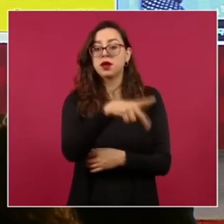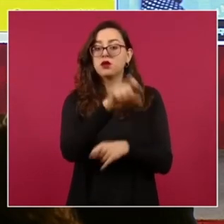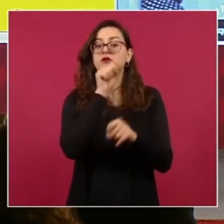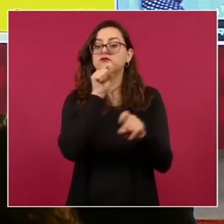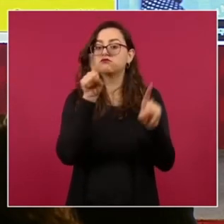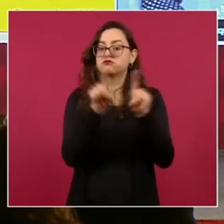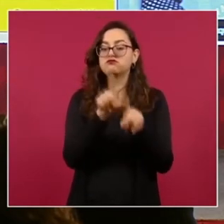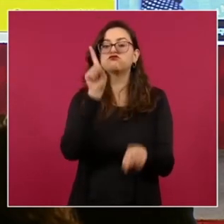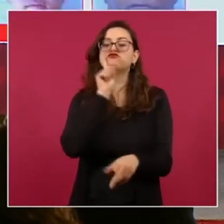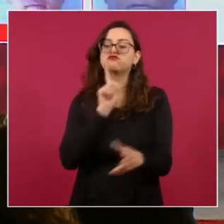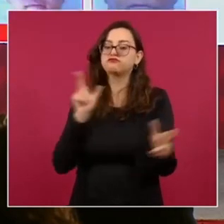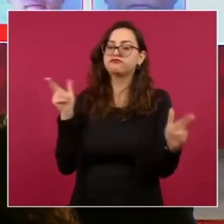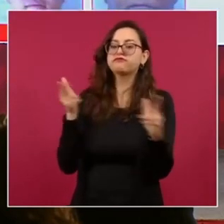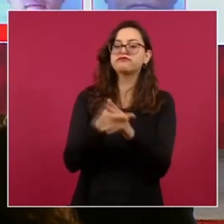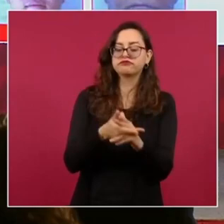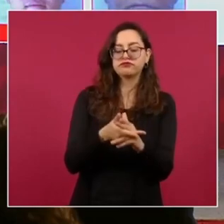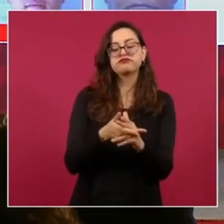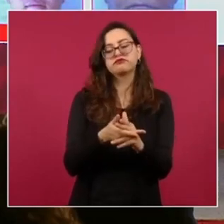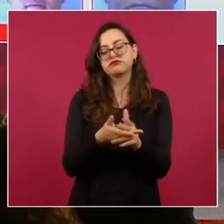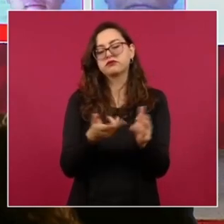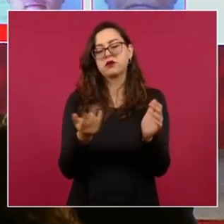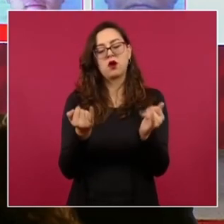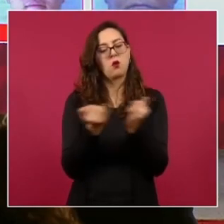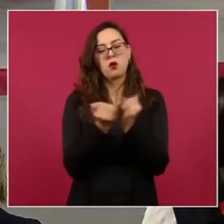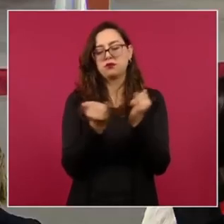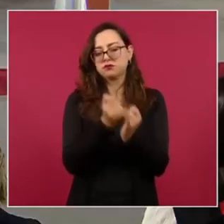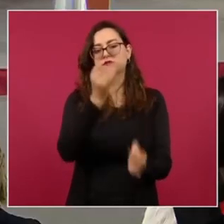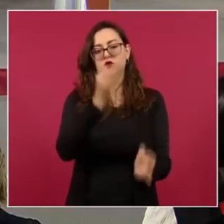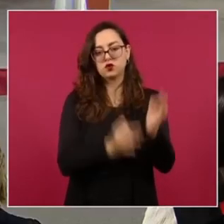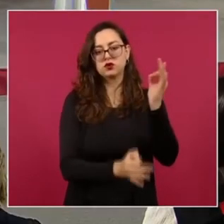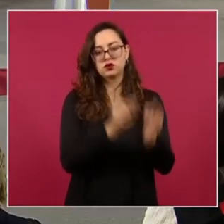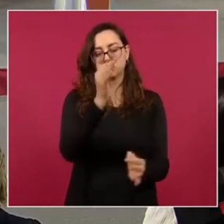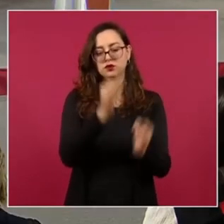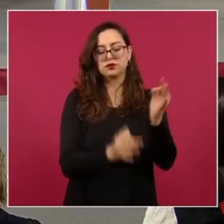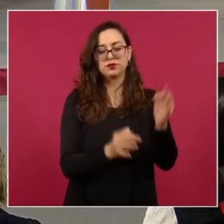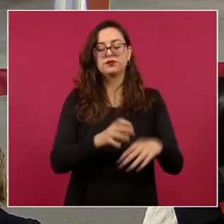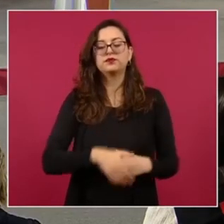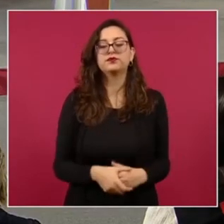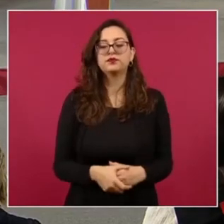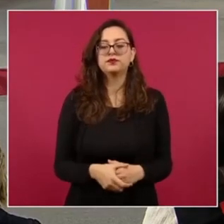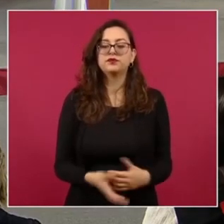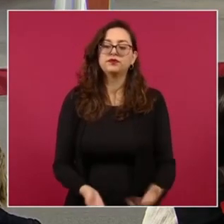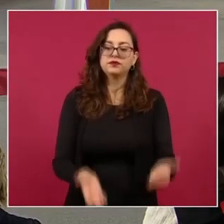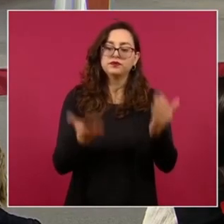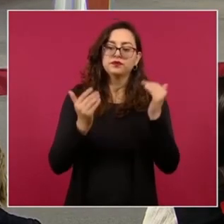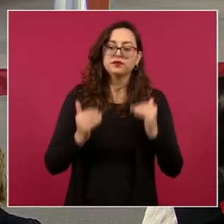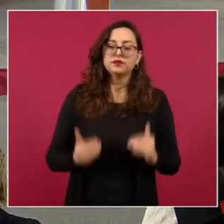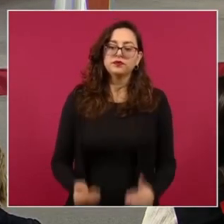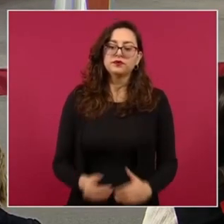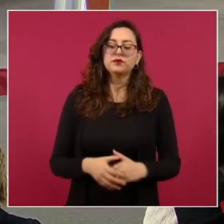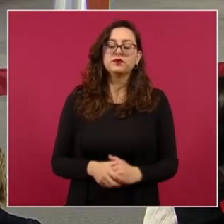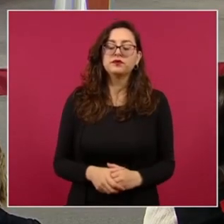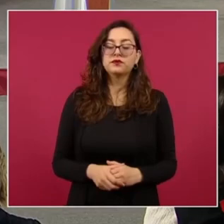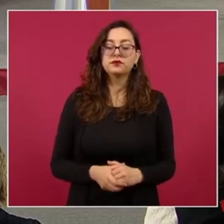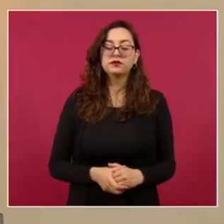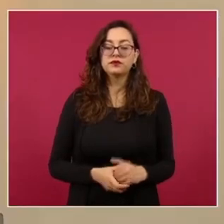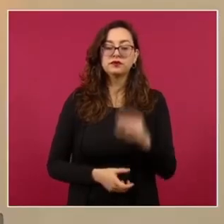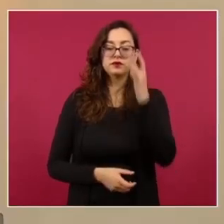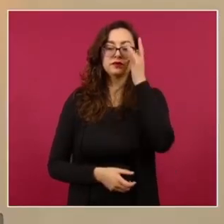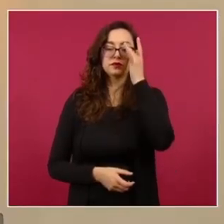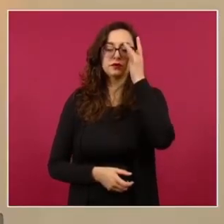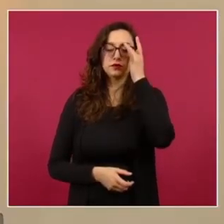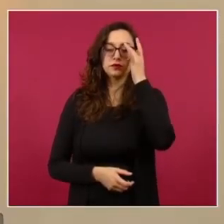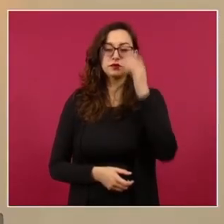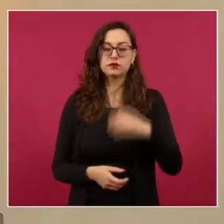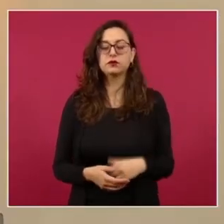personas. Siguiente. Informar también que fueron detenidos policías municipales de Villa